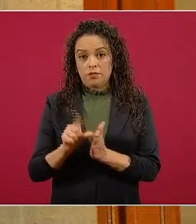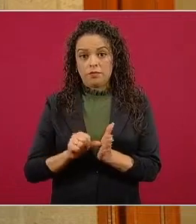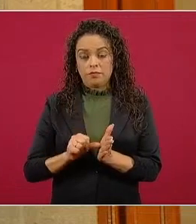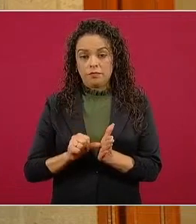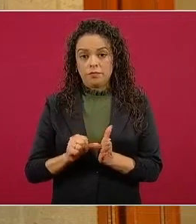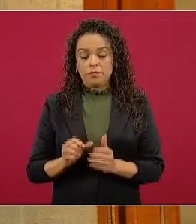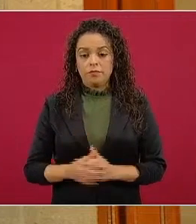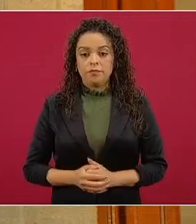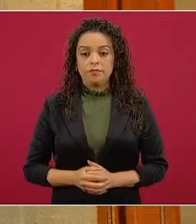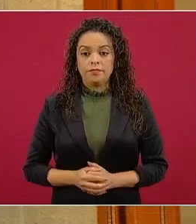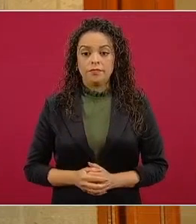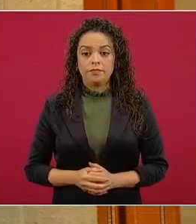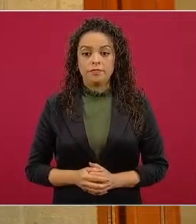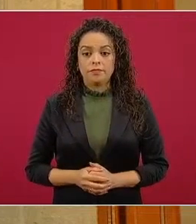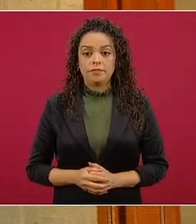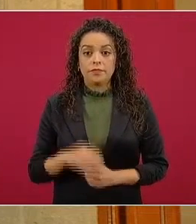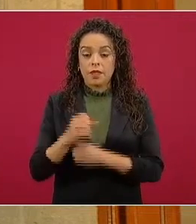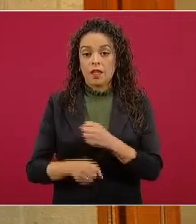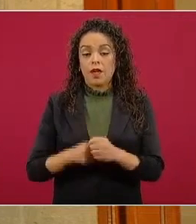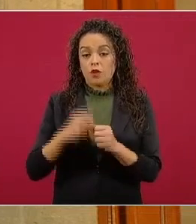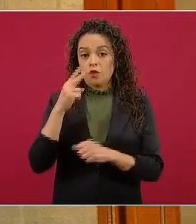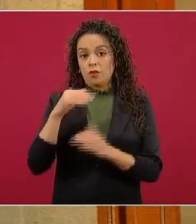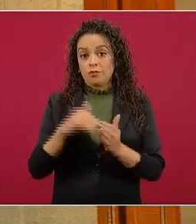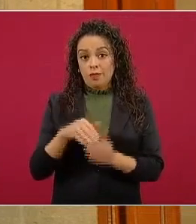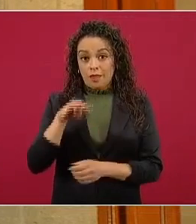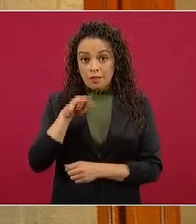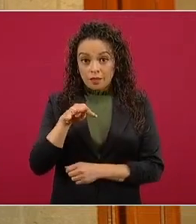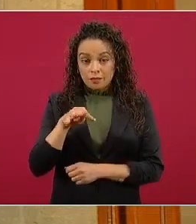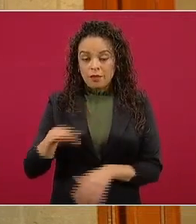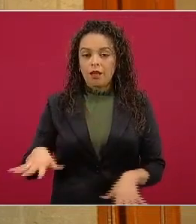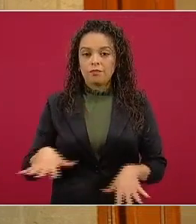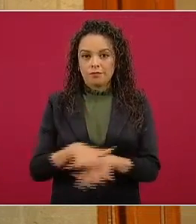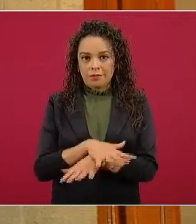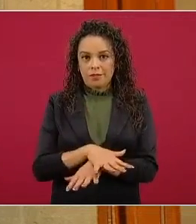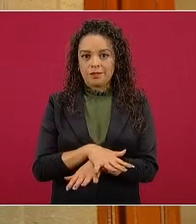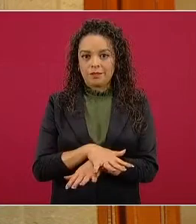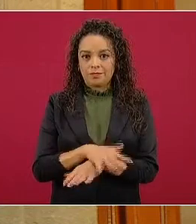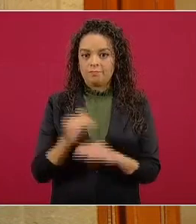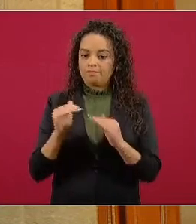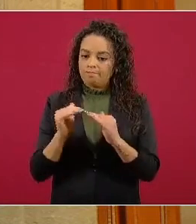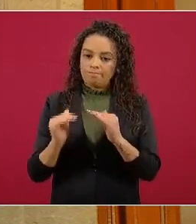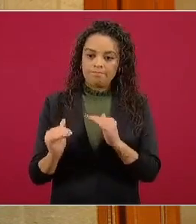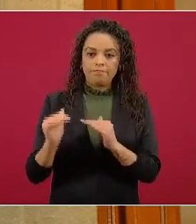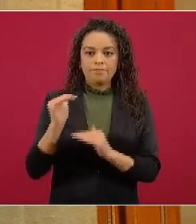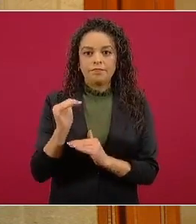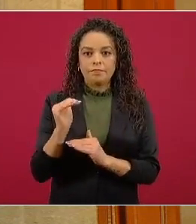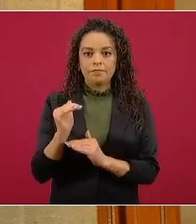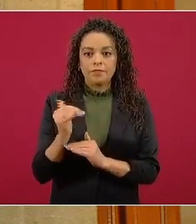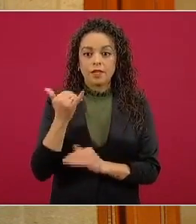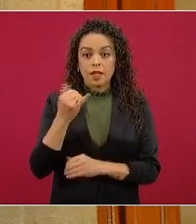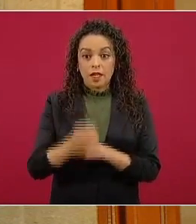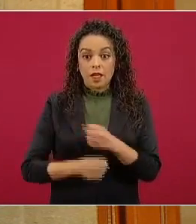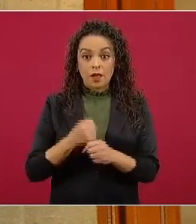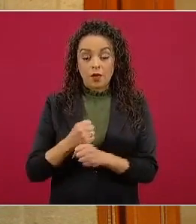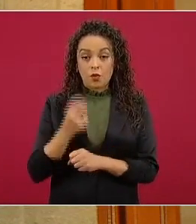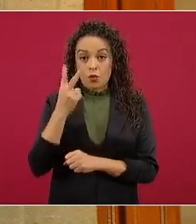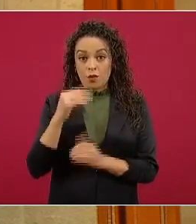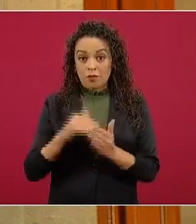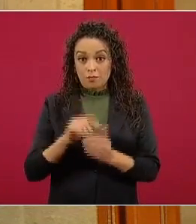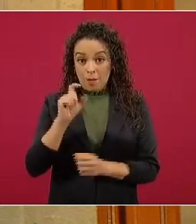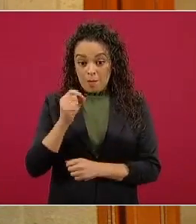Ya en el diecinueve es más y en el veinte también más